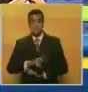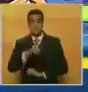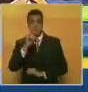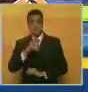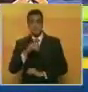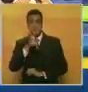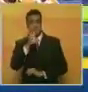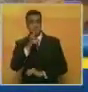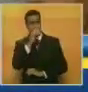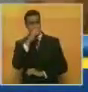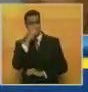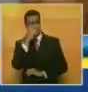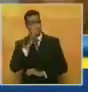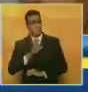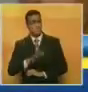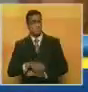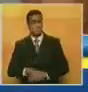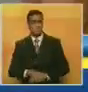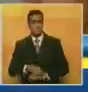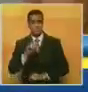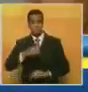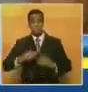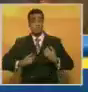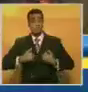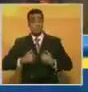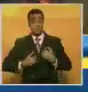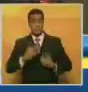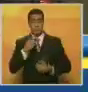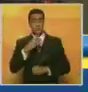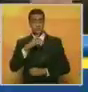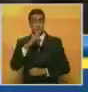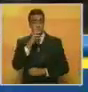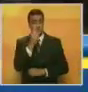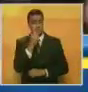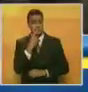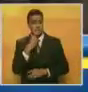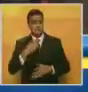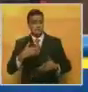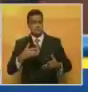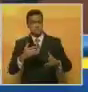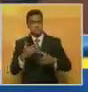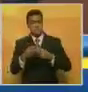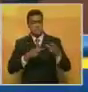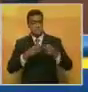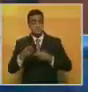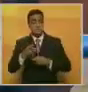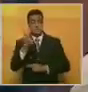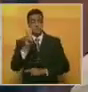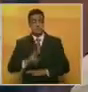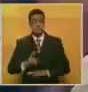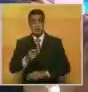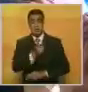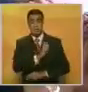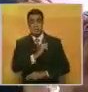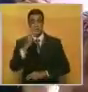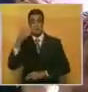país sospechoso. También manifiestan su preocupación por el deterioro y la tensión en las relaciones entre Venezuela, España y Colombia.